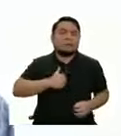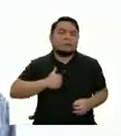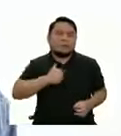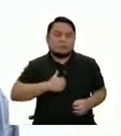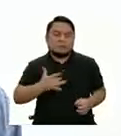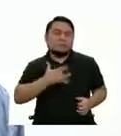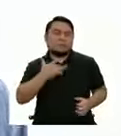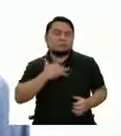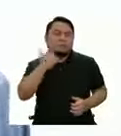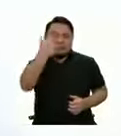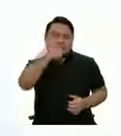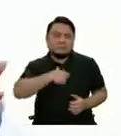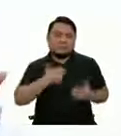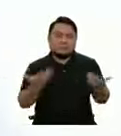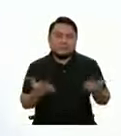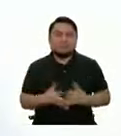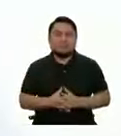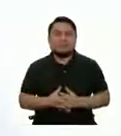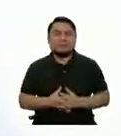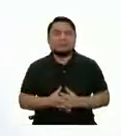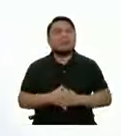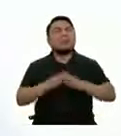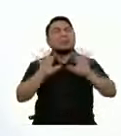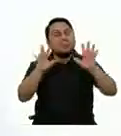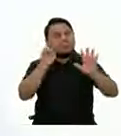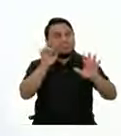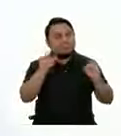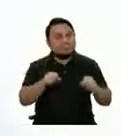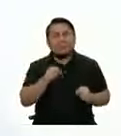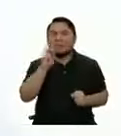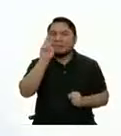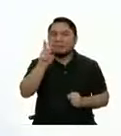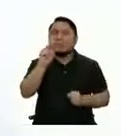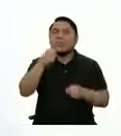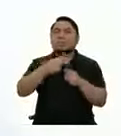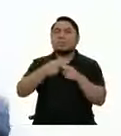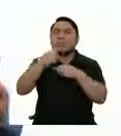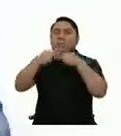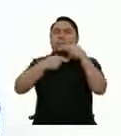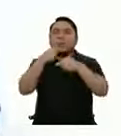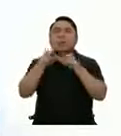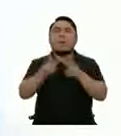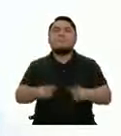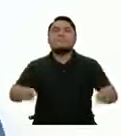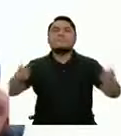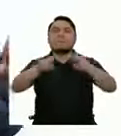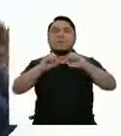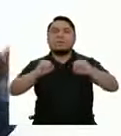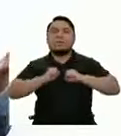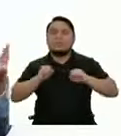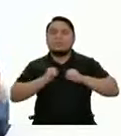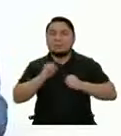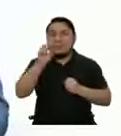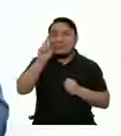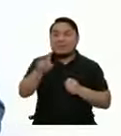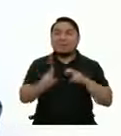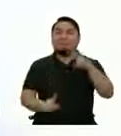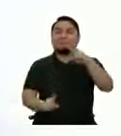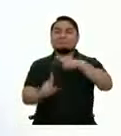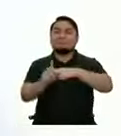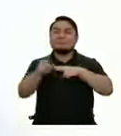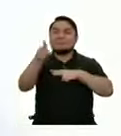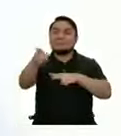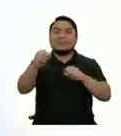sentimientos que uno tenga ¿Qué te parece si ahora hacemos un recuento de los valores deportivos Que estuvieron